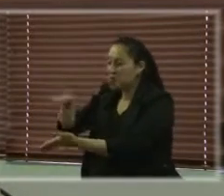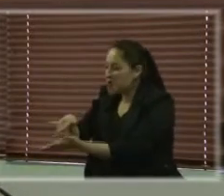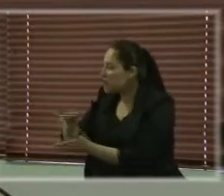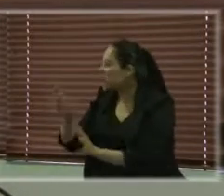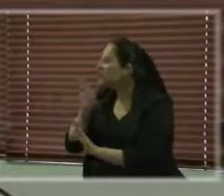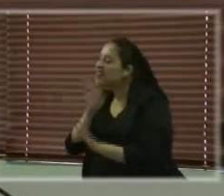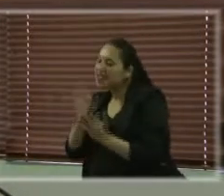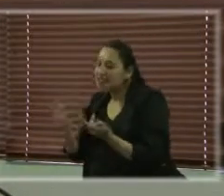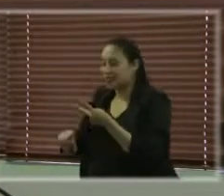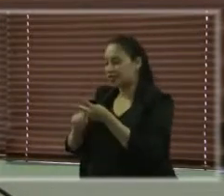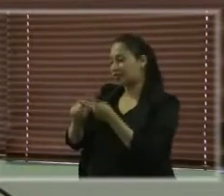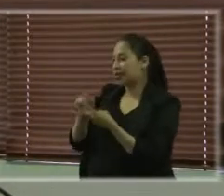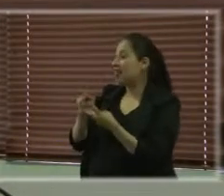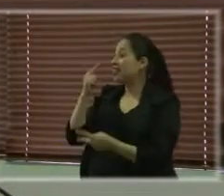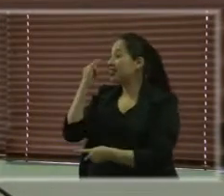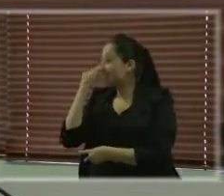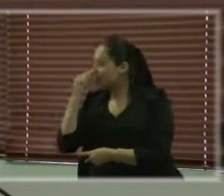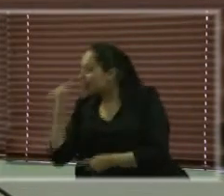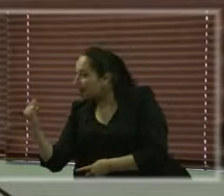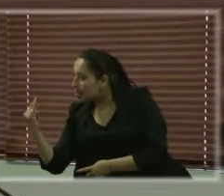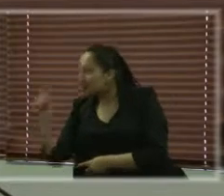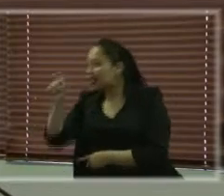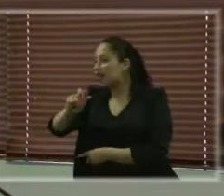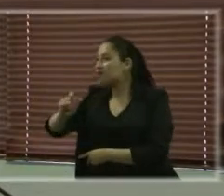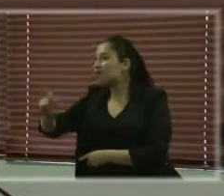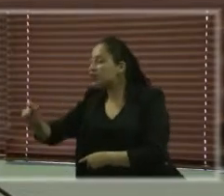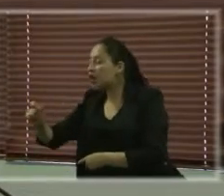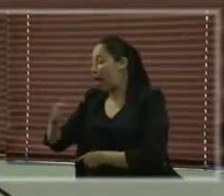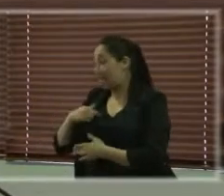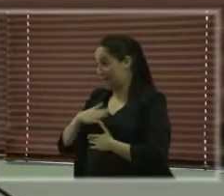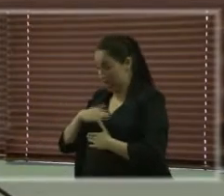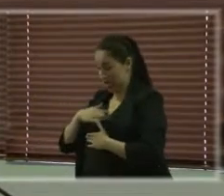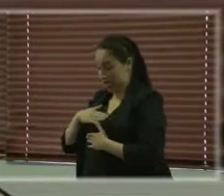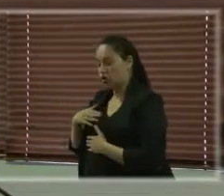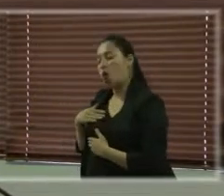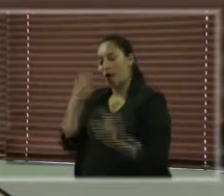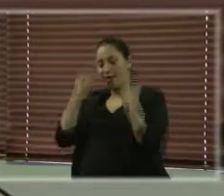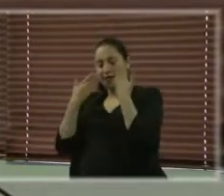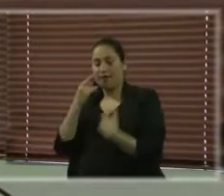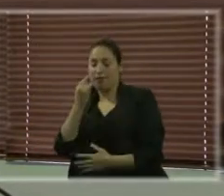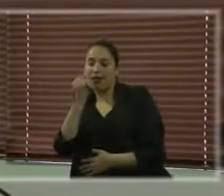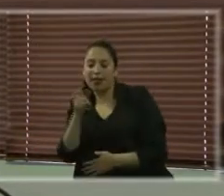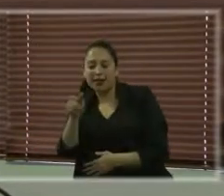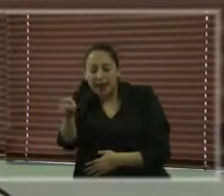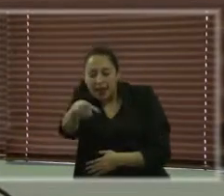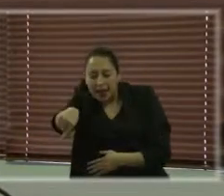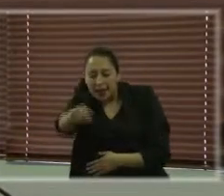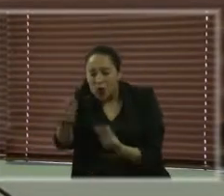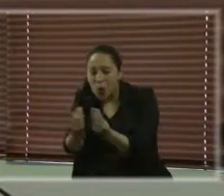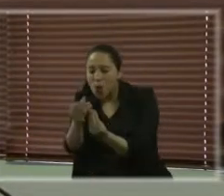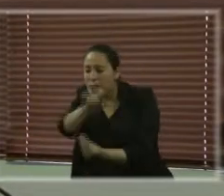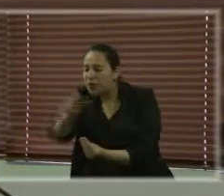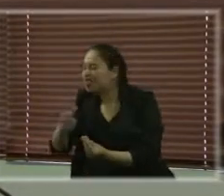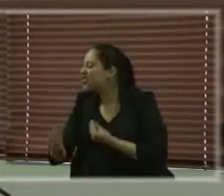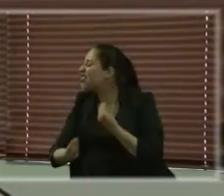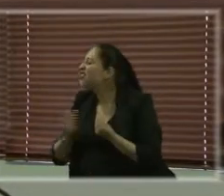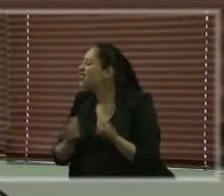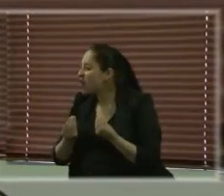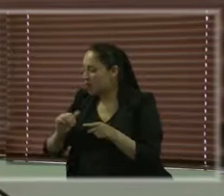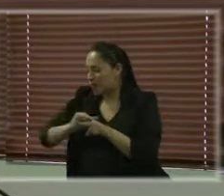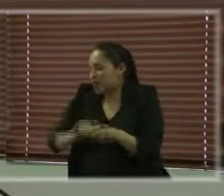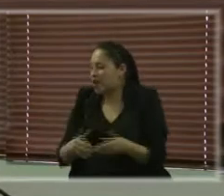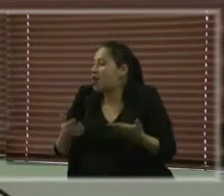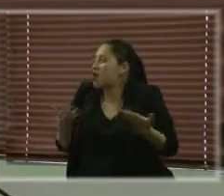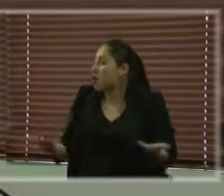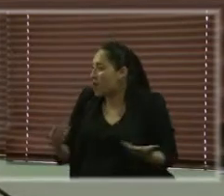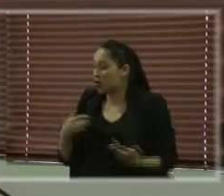interesa mucho cuál fue la intervención de las propias personas con discapacidad en esa práctica, si realmente las personas fueron